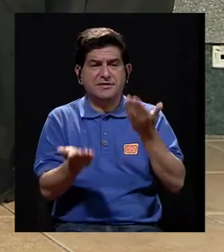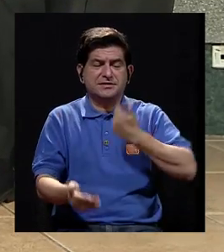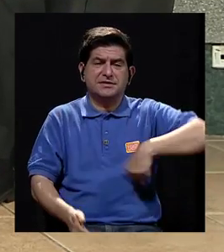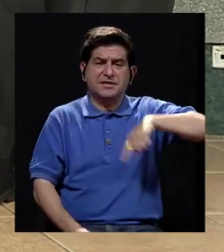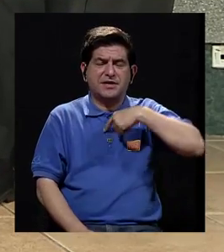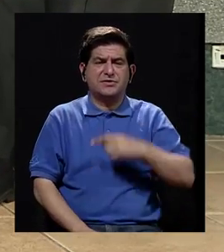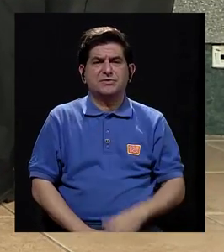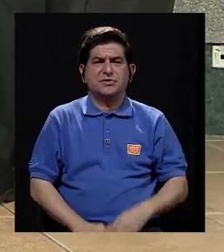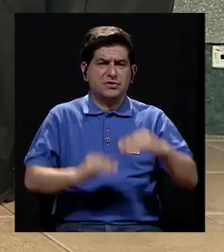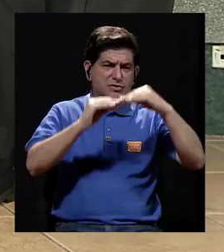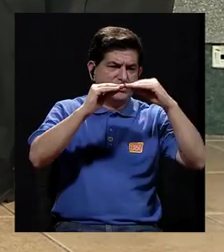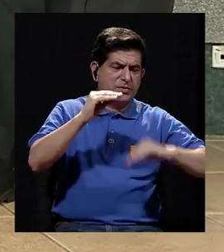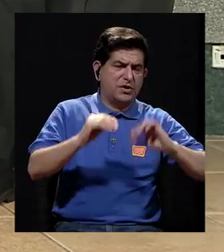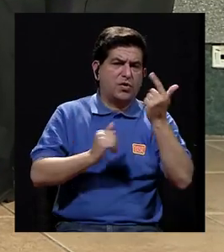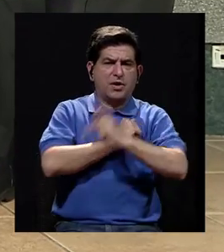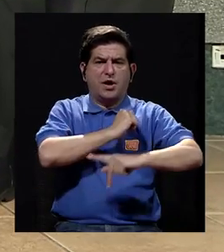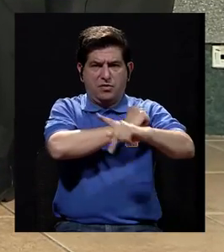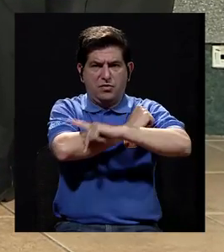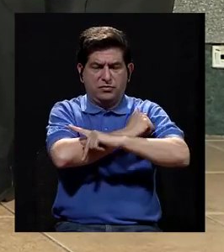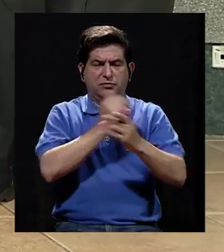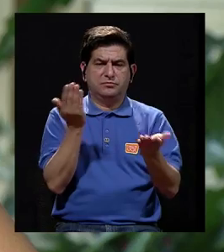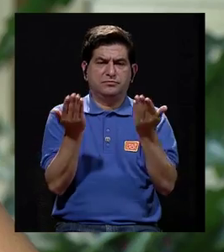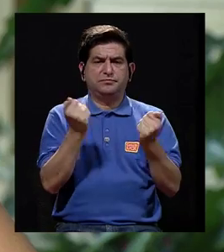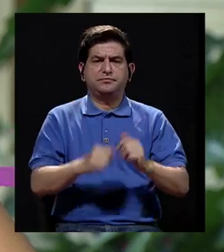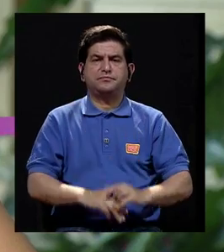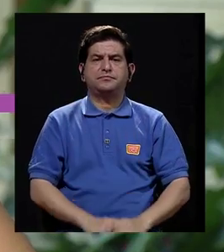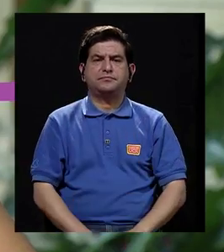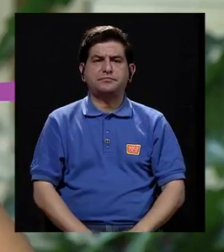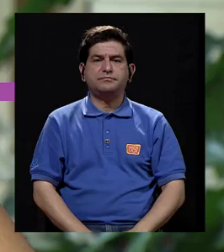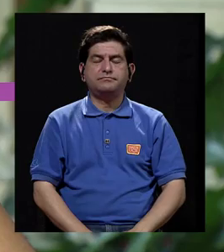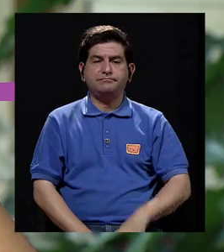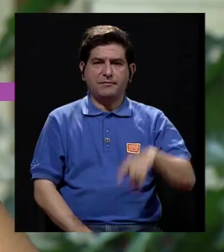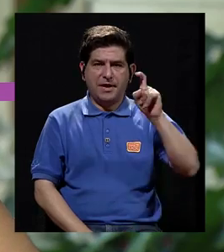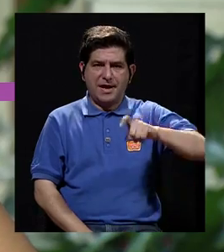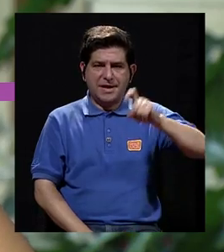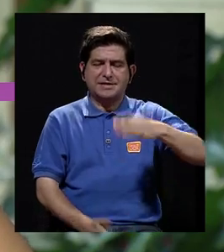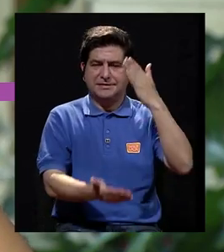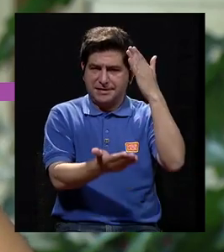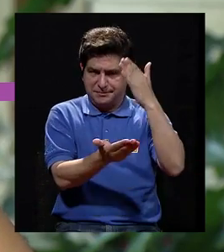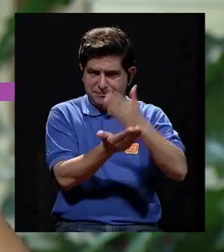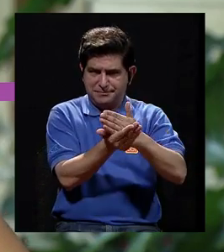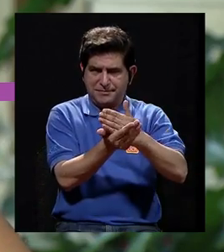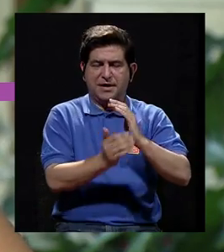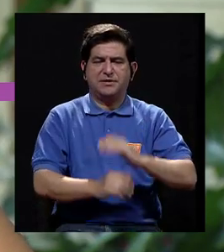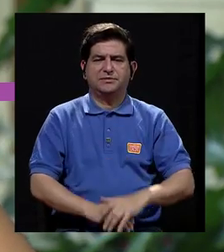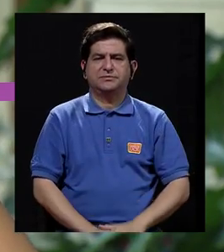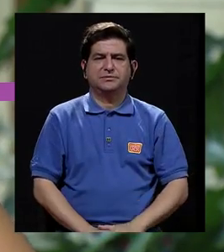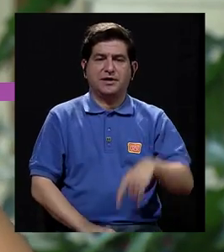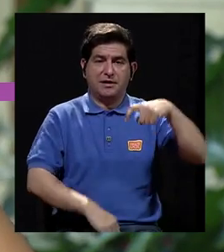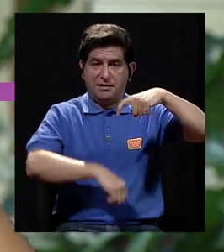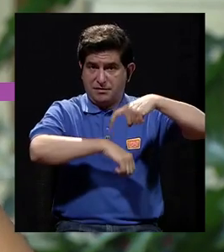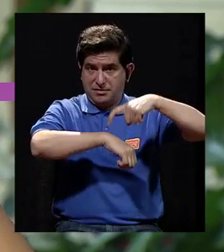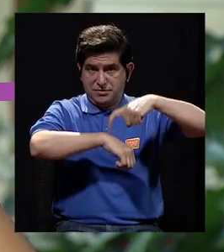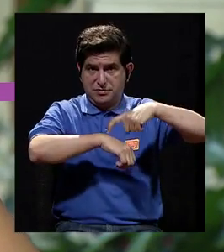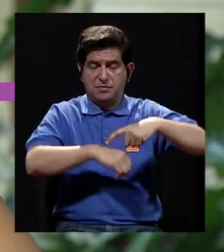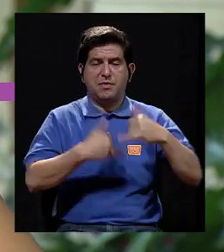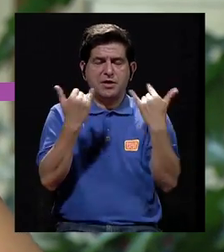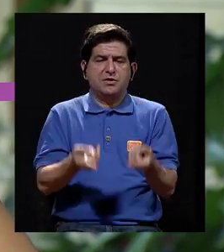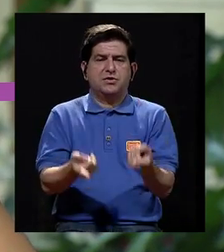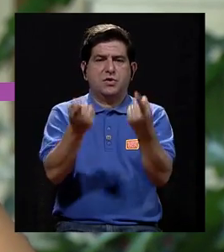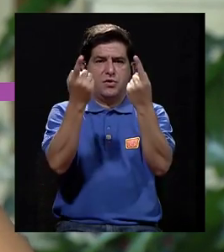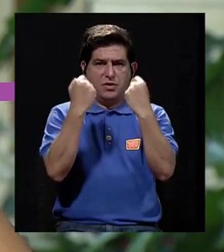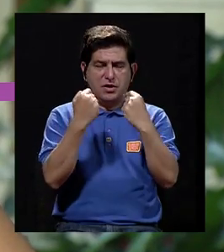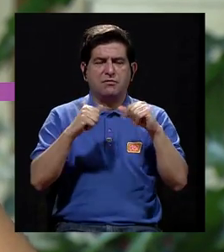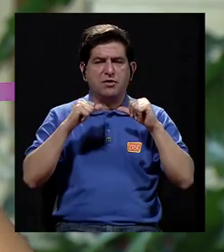tiene un poco diezmados en relación a otros países, ¿verdad? Bueno, Randall, necesitamos hacer una pausa en este momento y